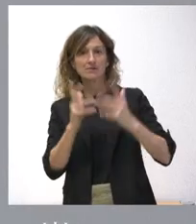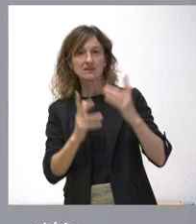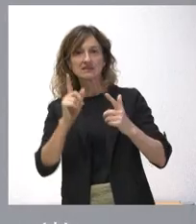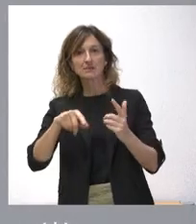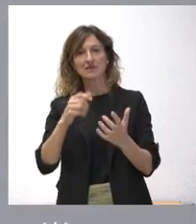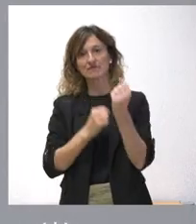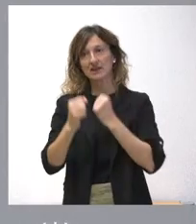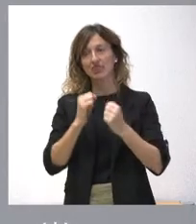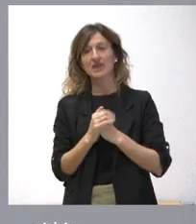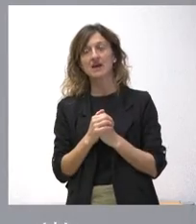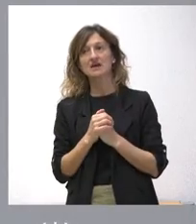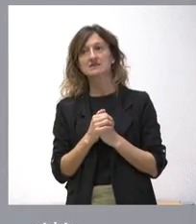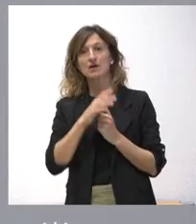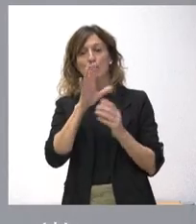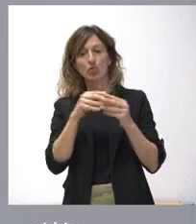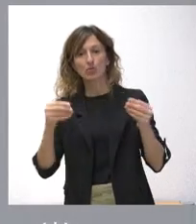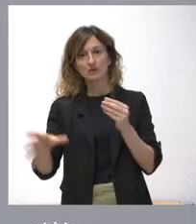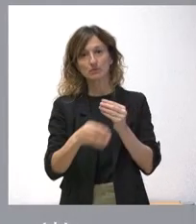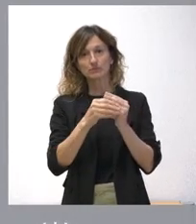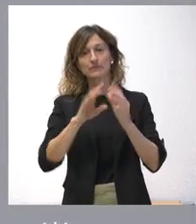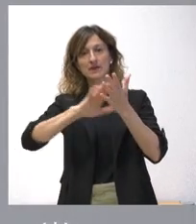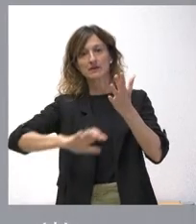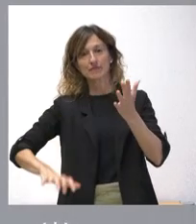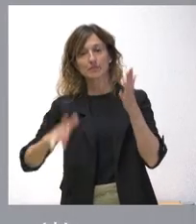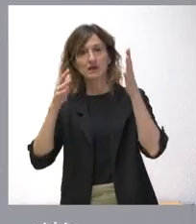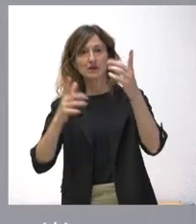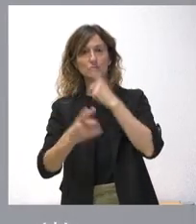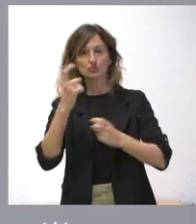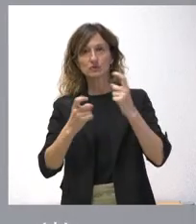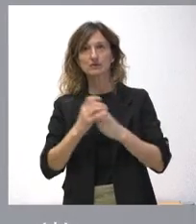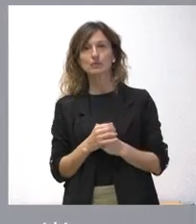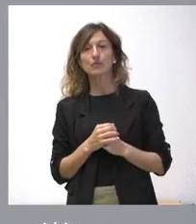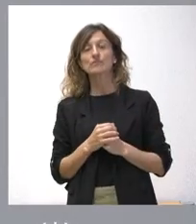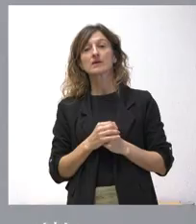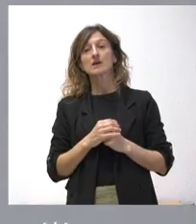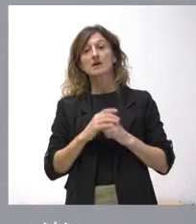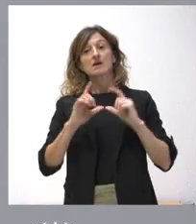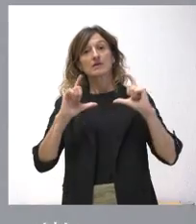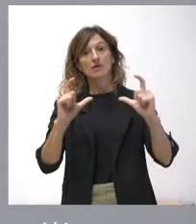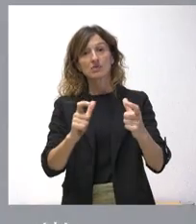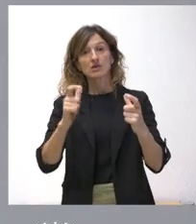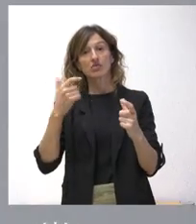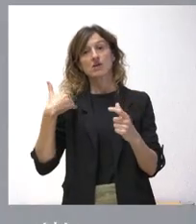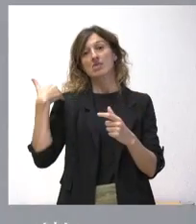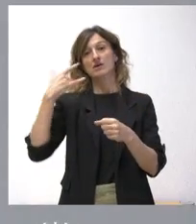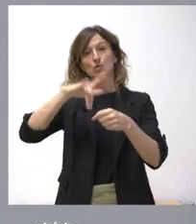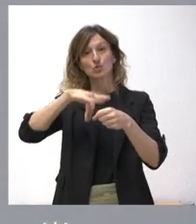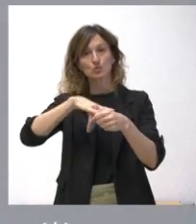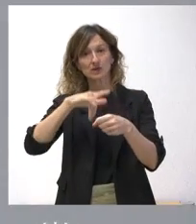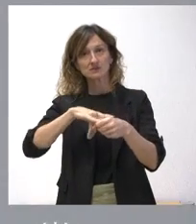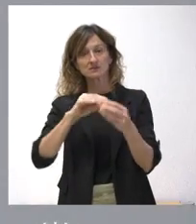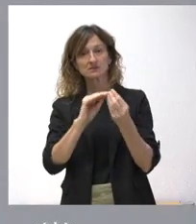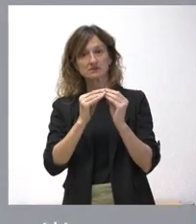Financieras que acompaña al documento para el informe del Consejo Consultivo. El Consejo Consultivo se reunió este lunes, emitiendo ya